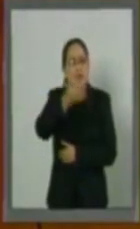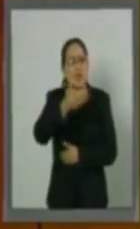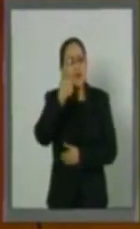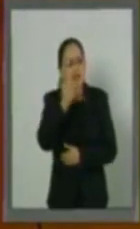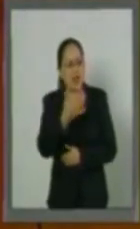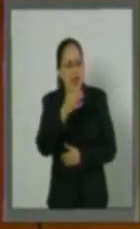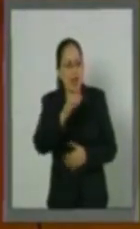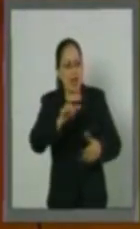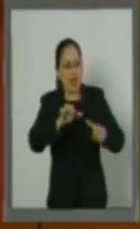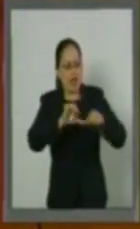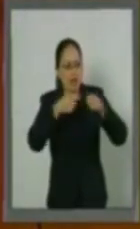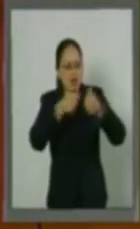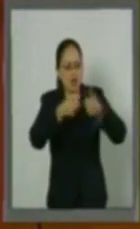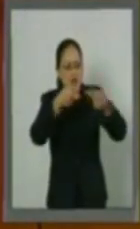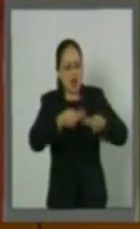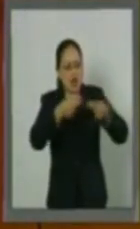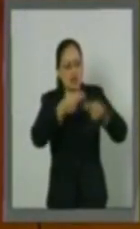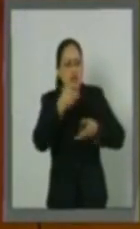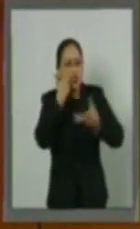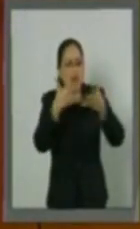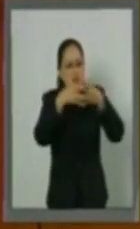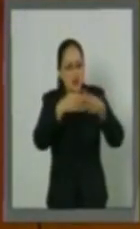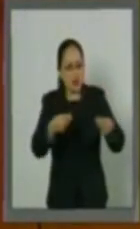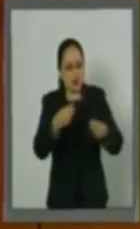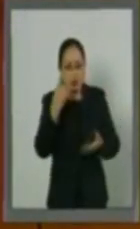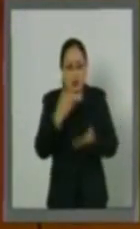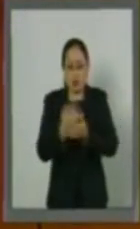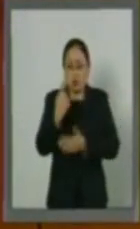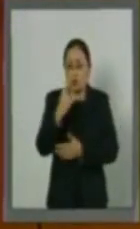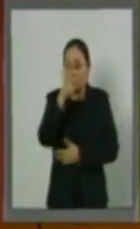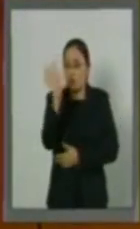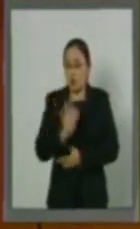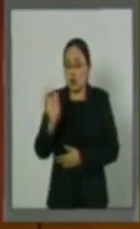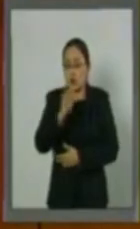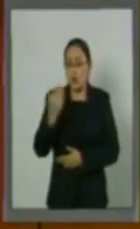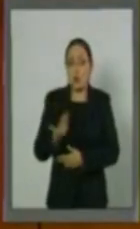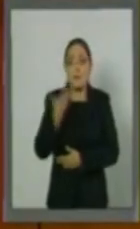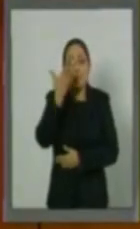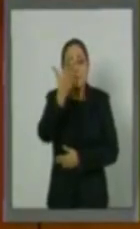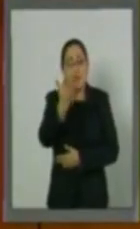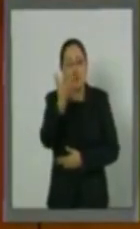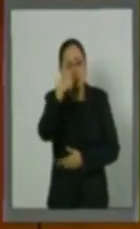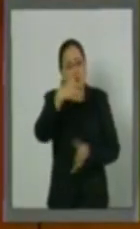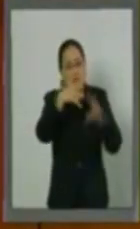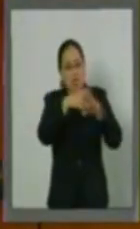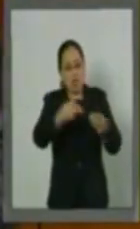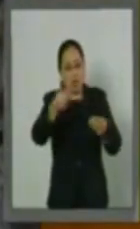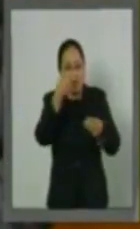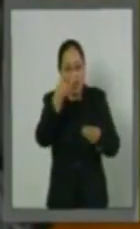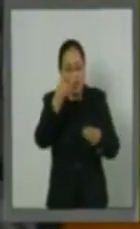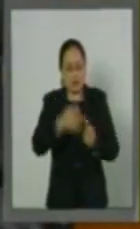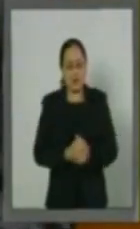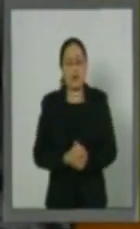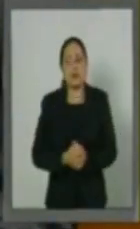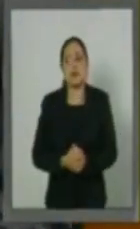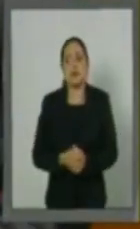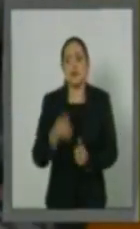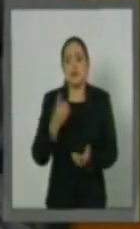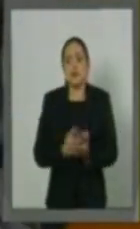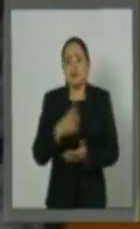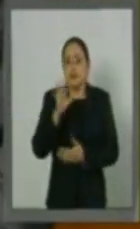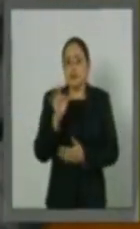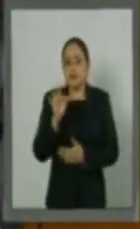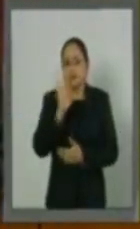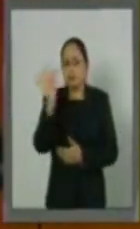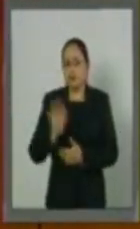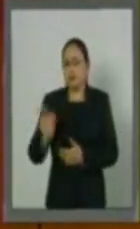disolución, es decir, el 1%. Sin embargo, quiero comentarles que el 40% de